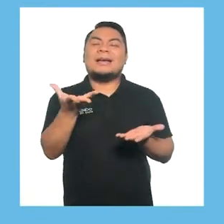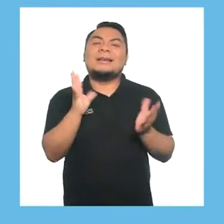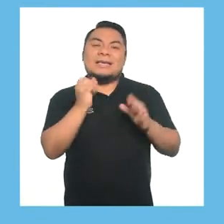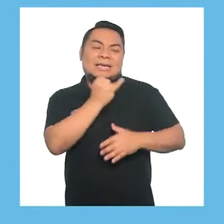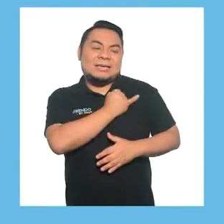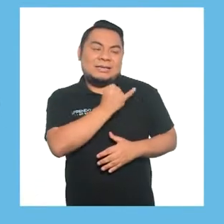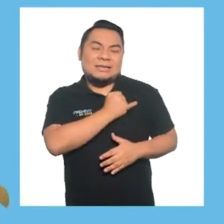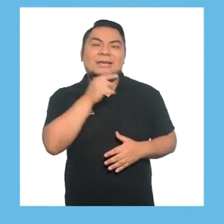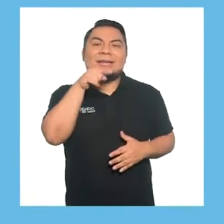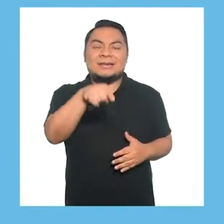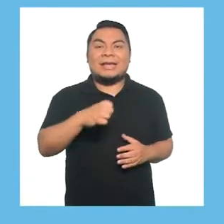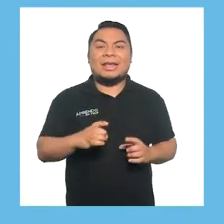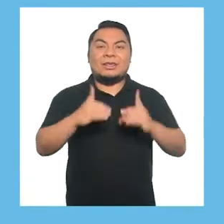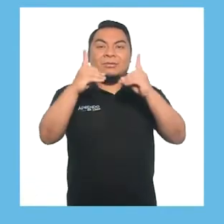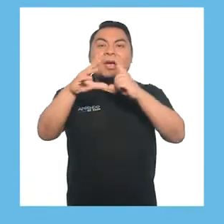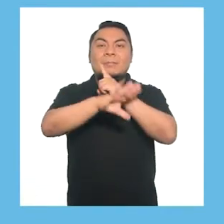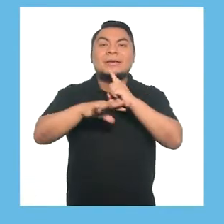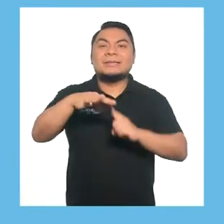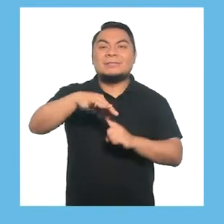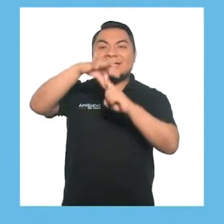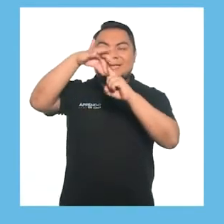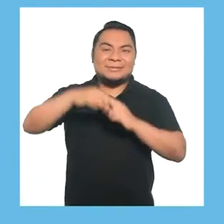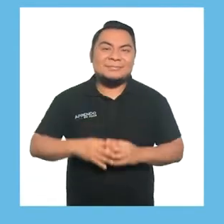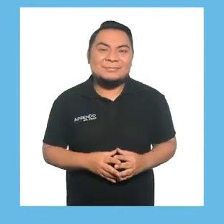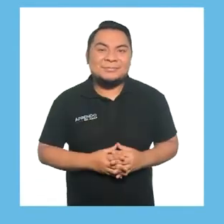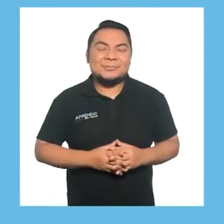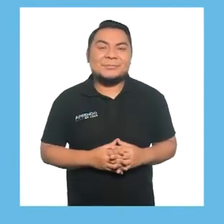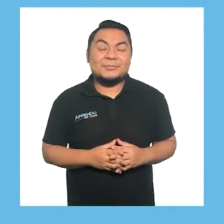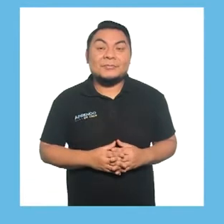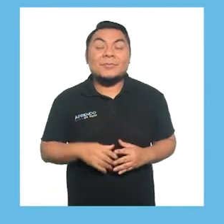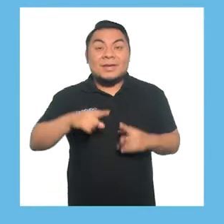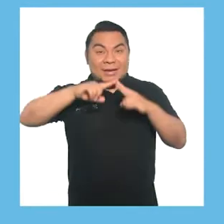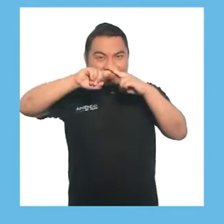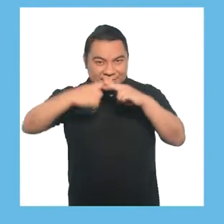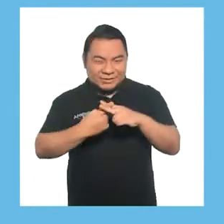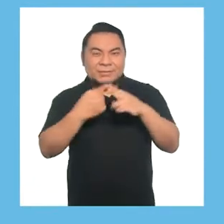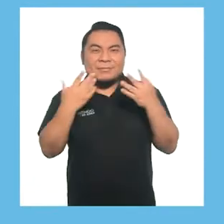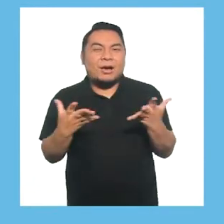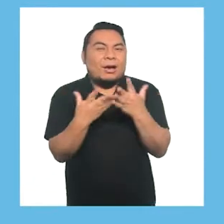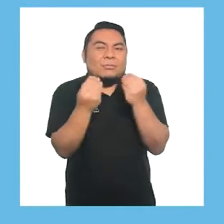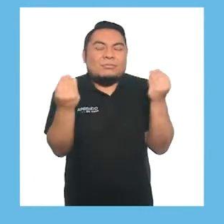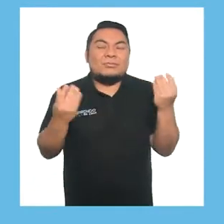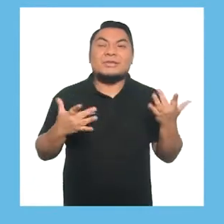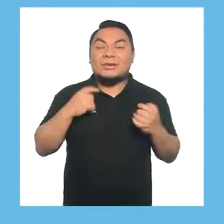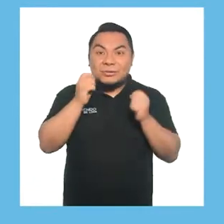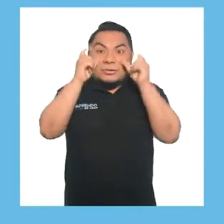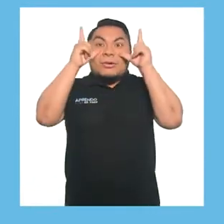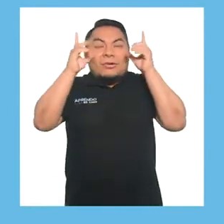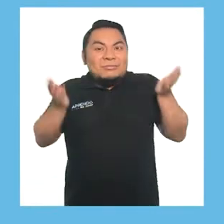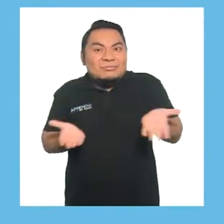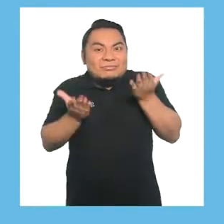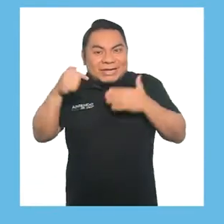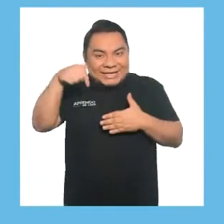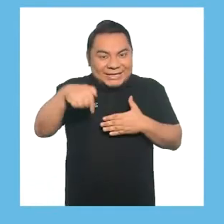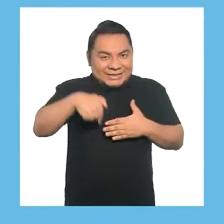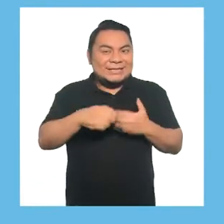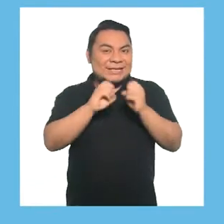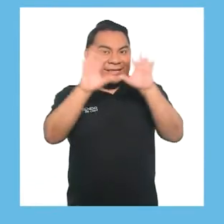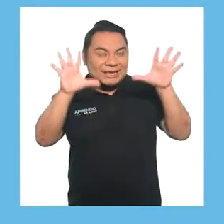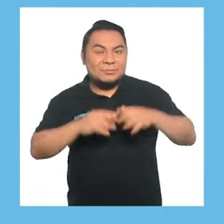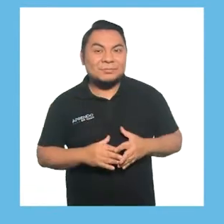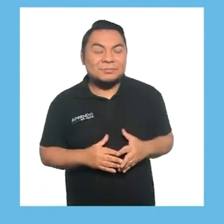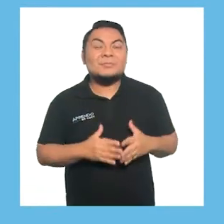nivel inicial de la modalidad de educación básica especial. Empezamos con muchas energías este